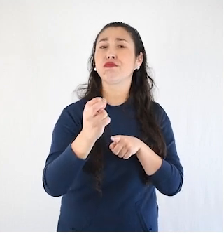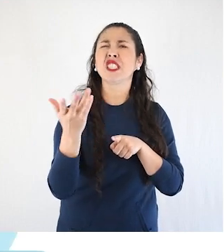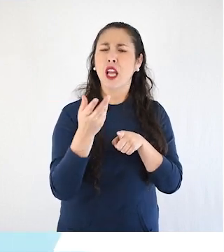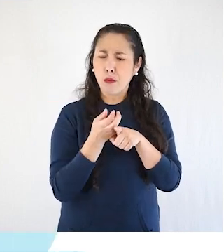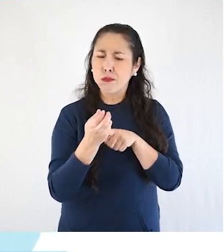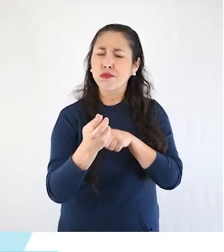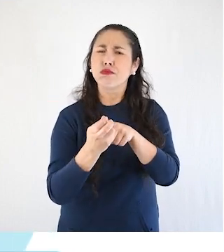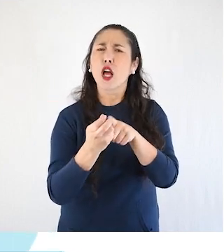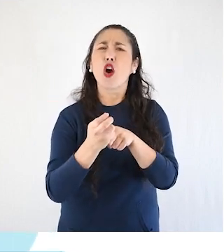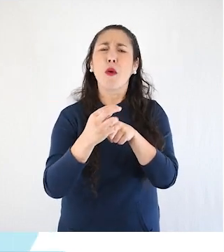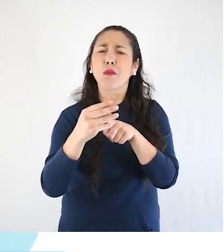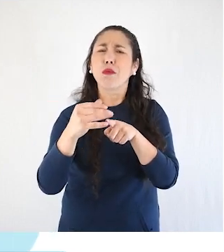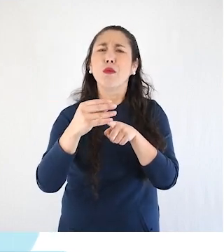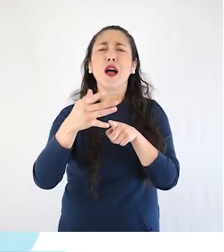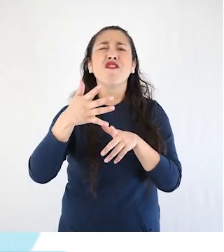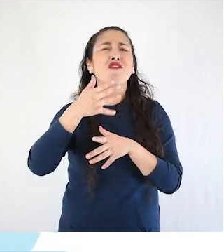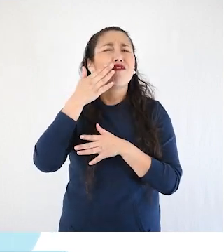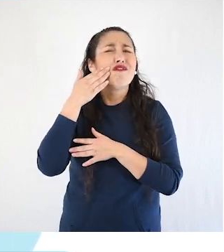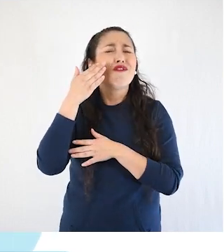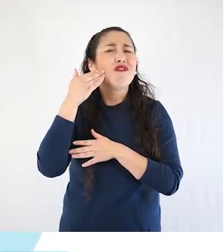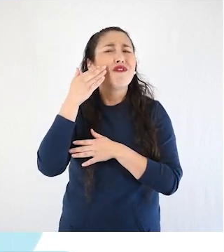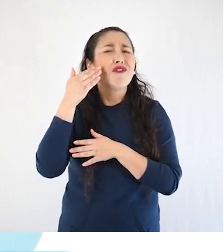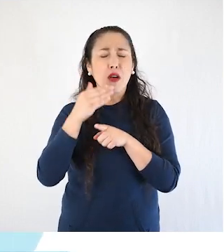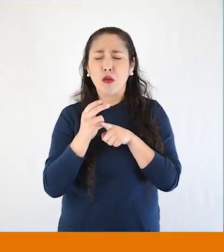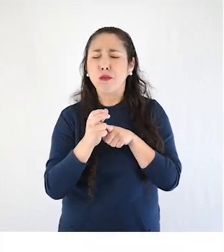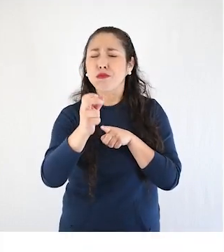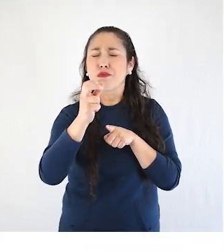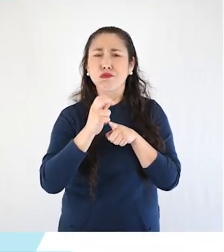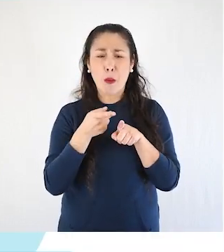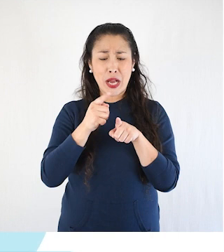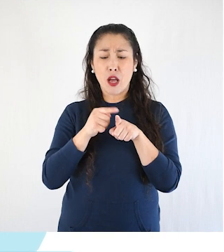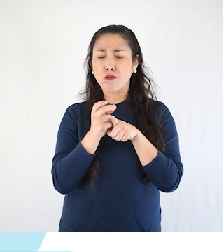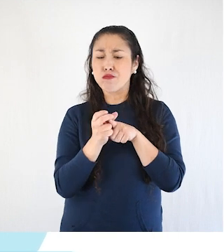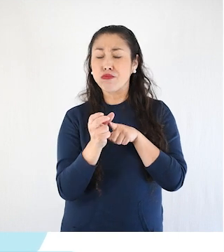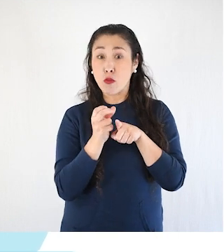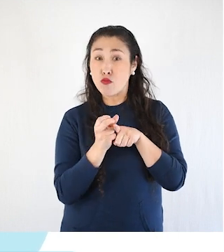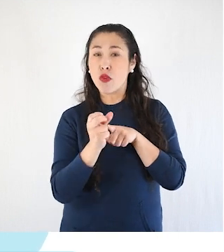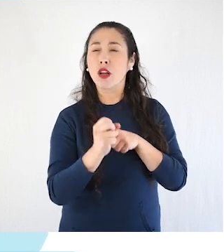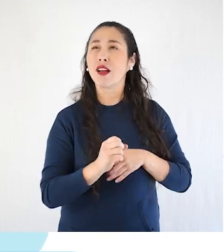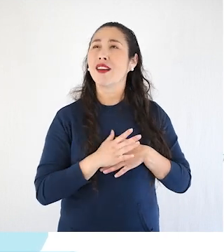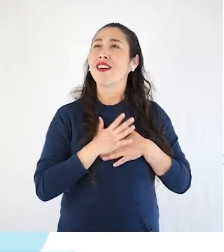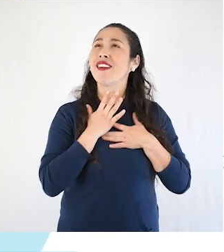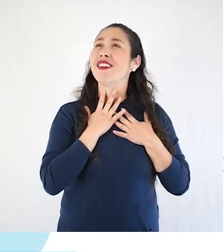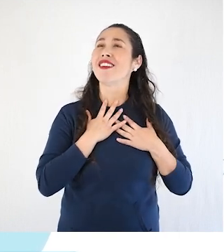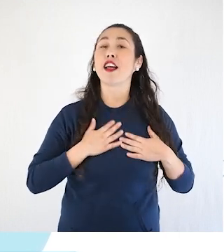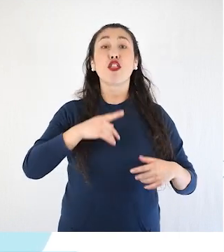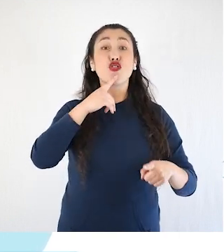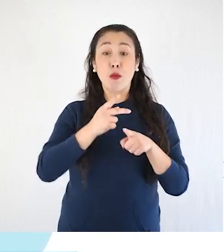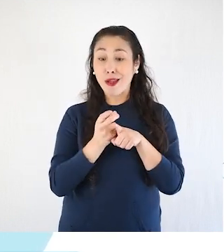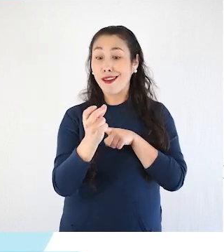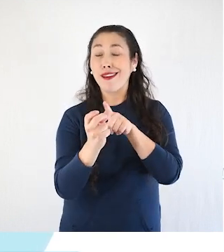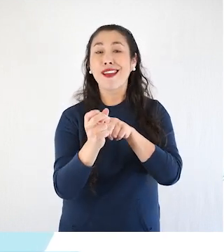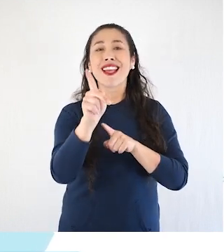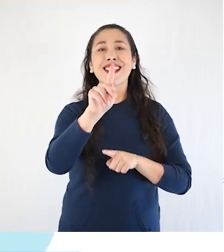La eyaculación es la expulsión de un líquido blanquecino por el pene del hombre y cuando se produce se siente como placentera. Este